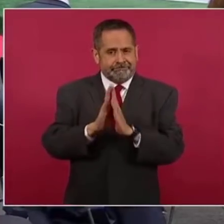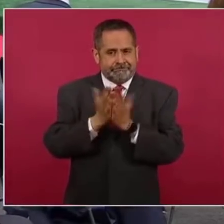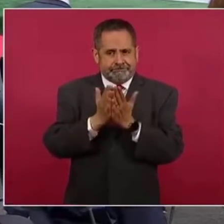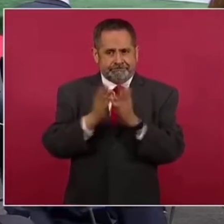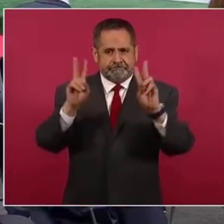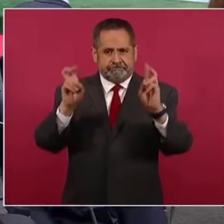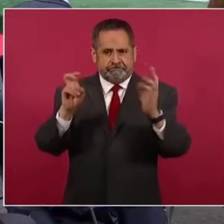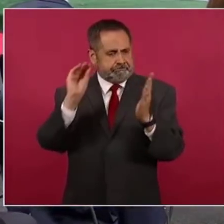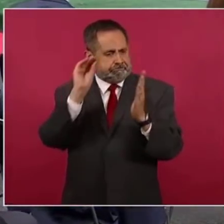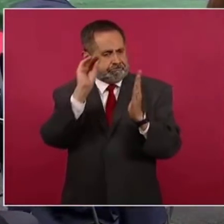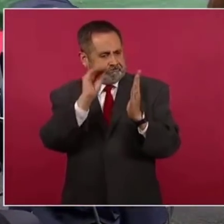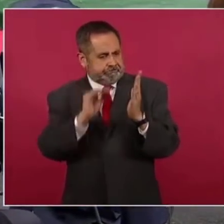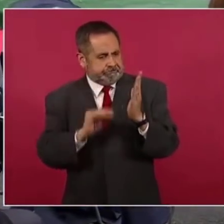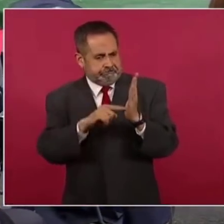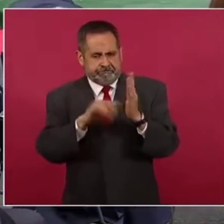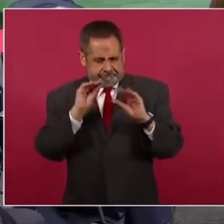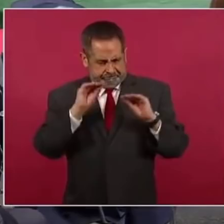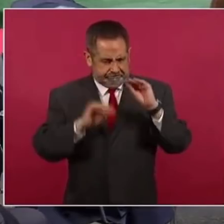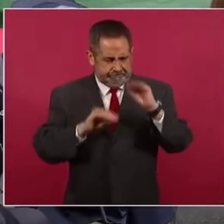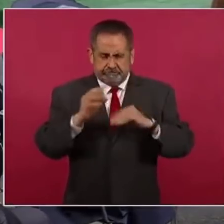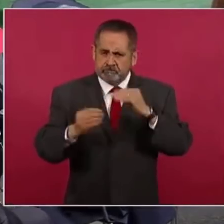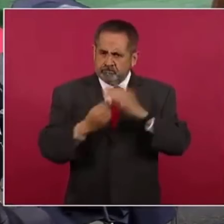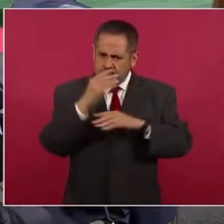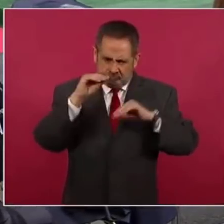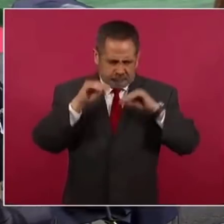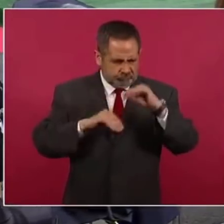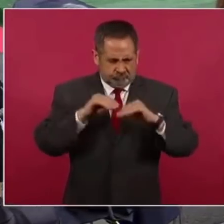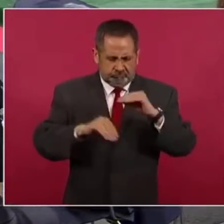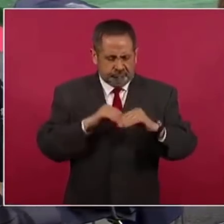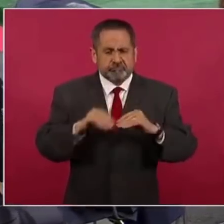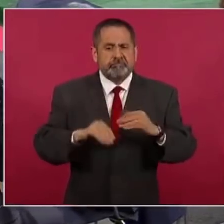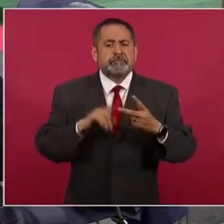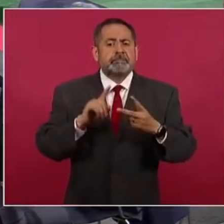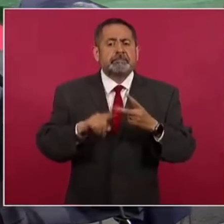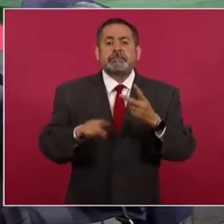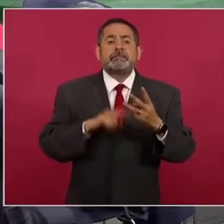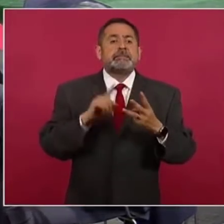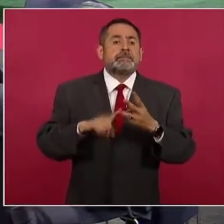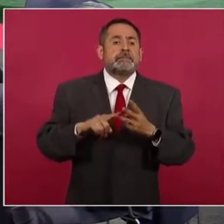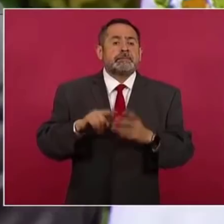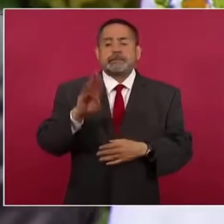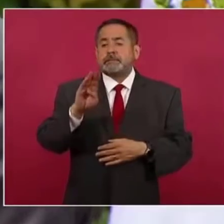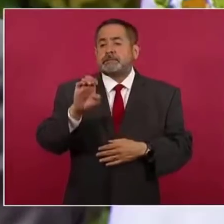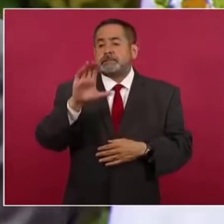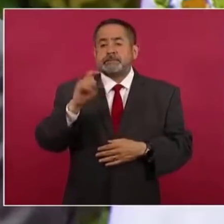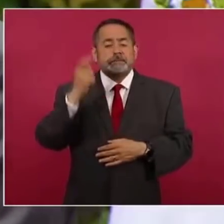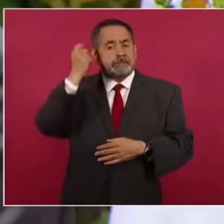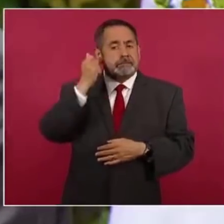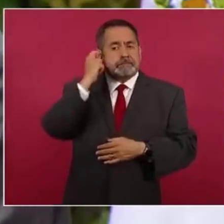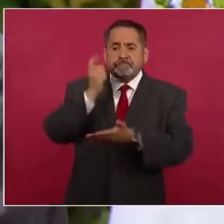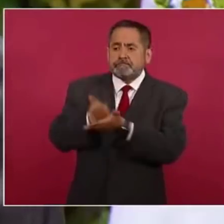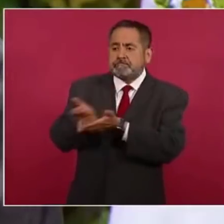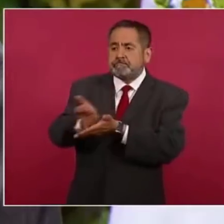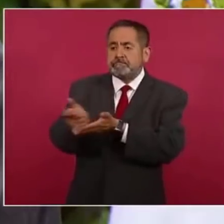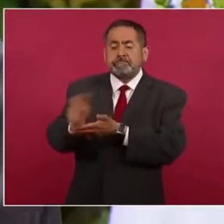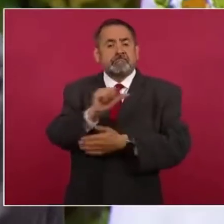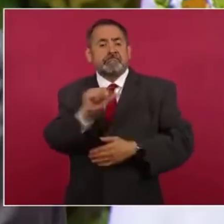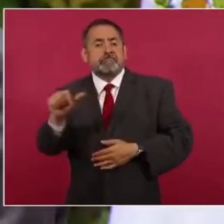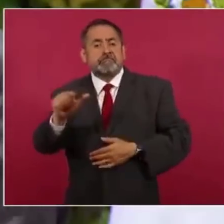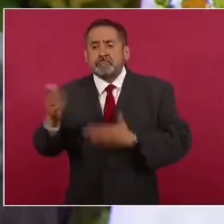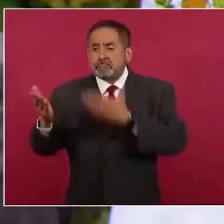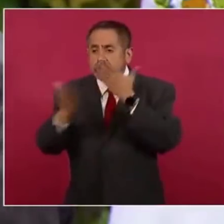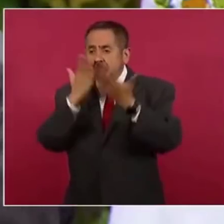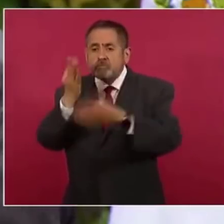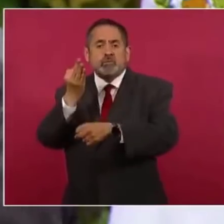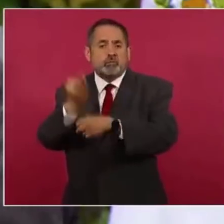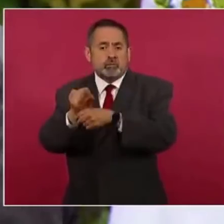de los libros de texto, otorgar becas en todos los niveles escolares a estudiantes de familias